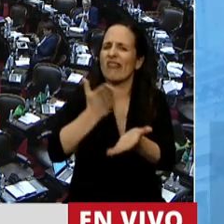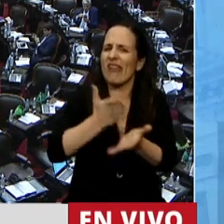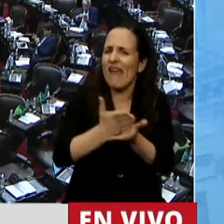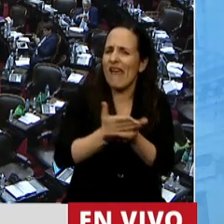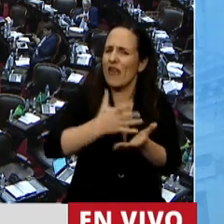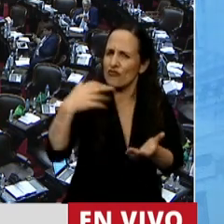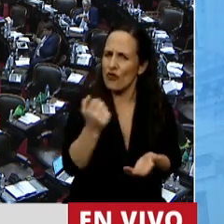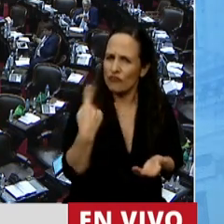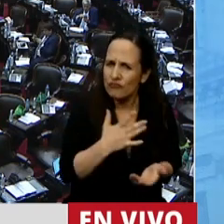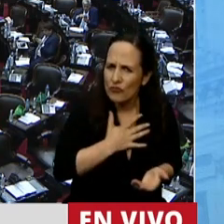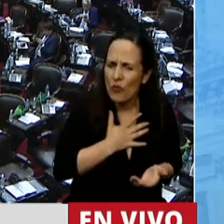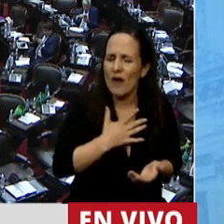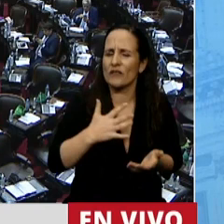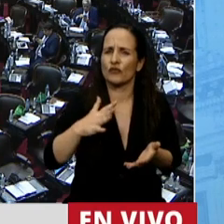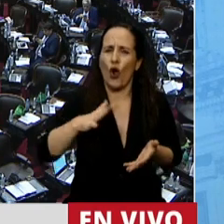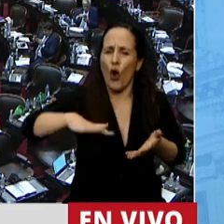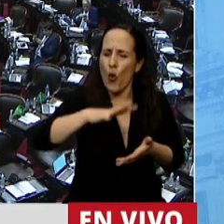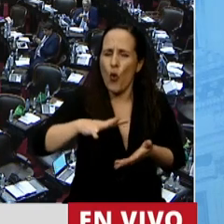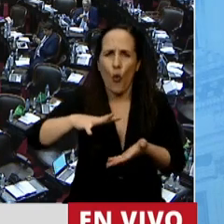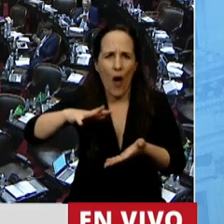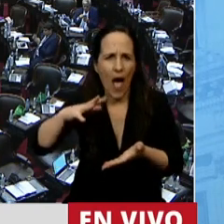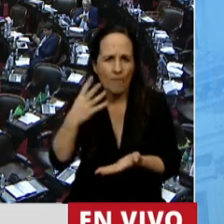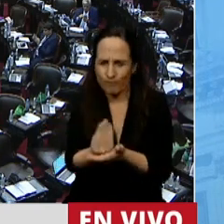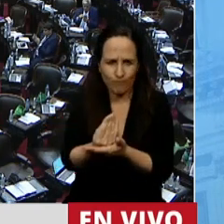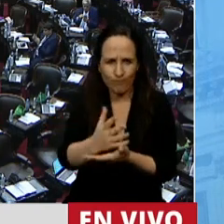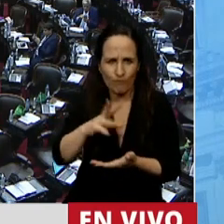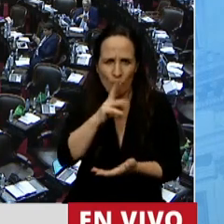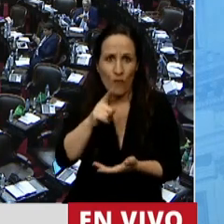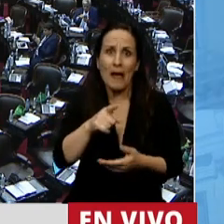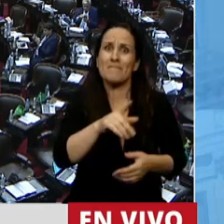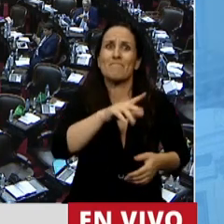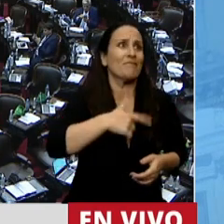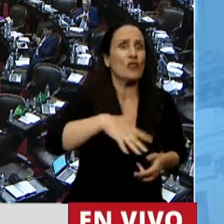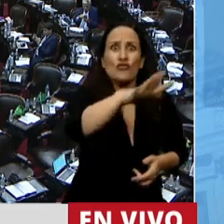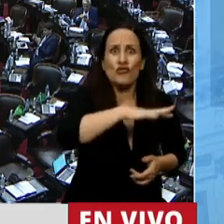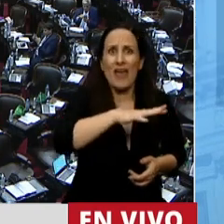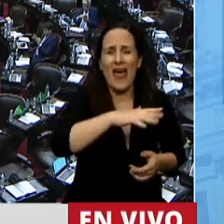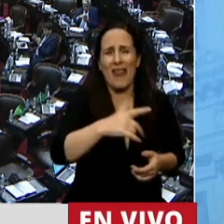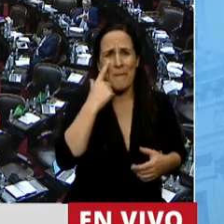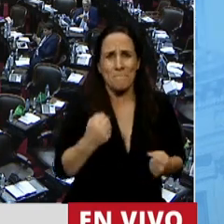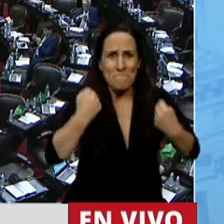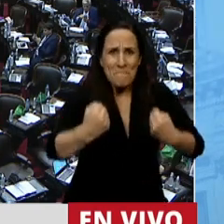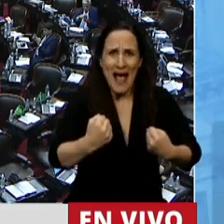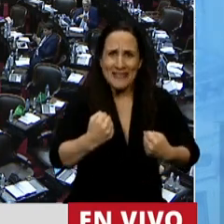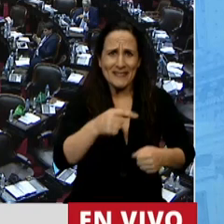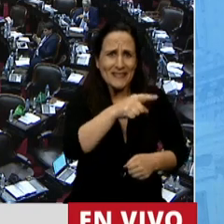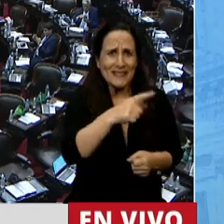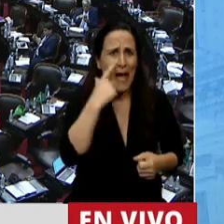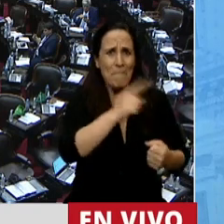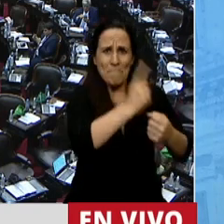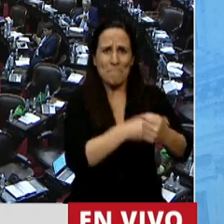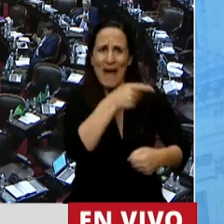espacios, por nuestros lugares, en contra de una sociedad machista y patriarcal que siempre nos